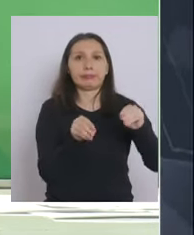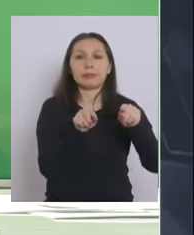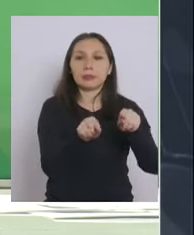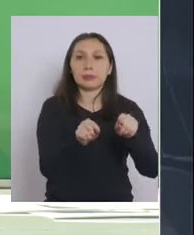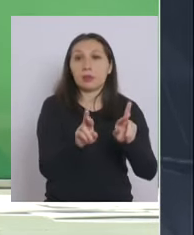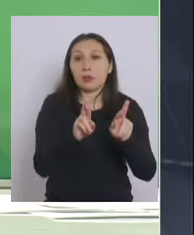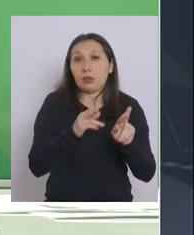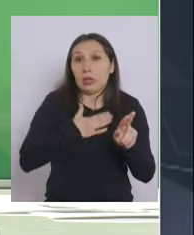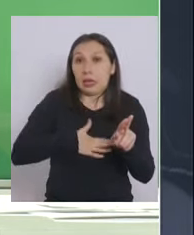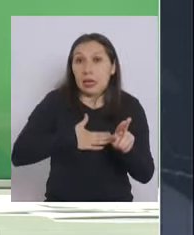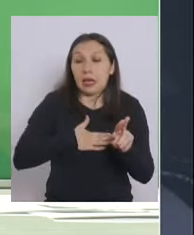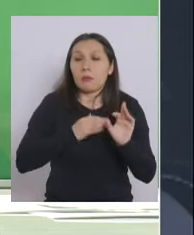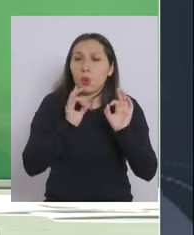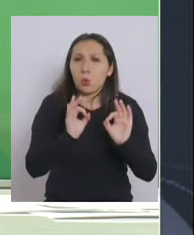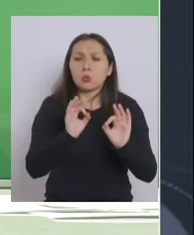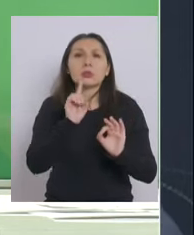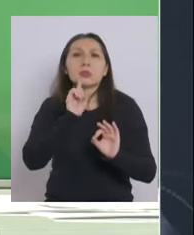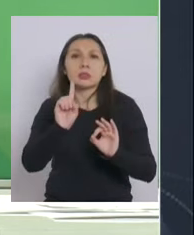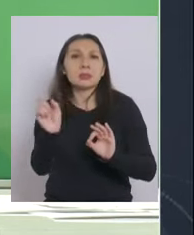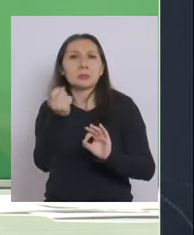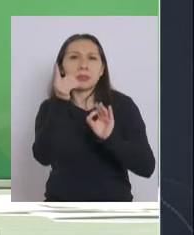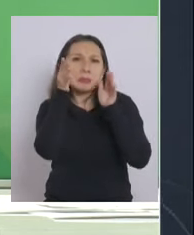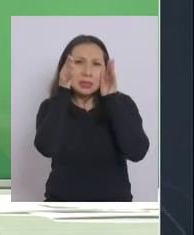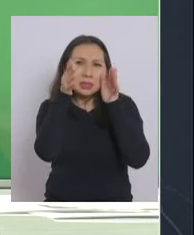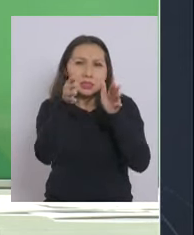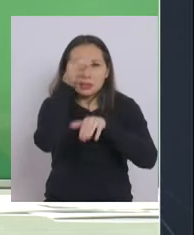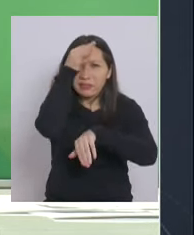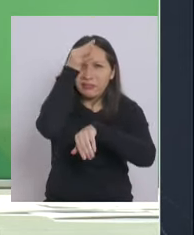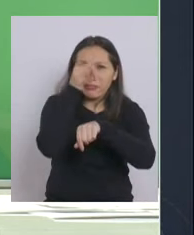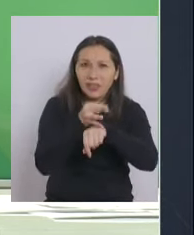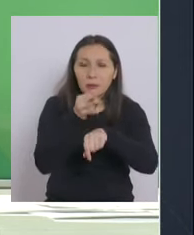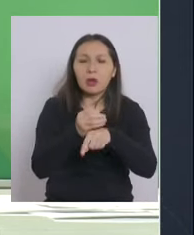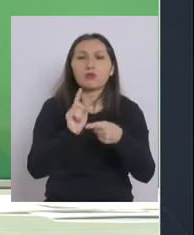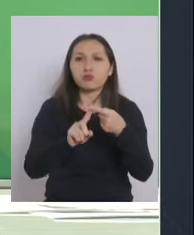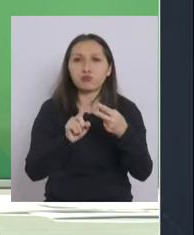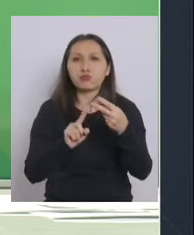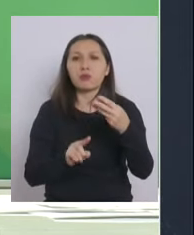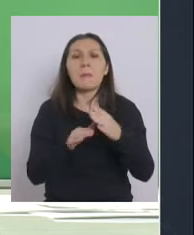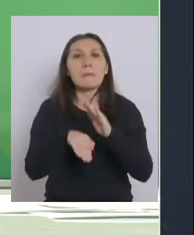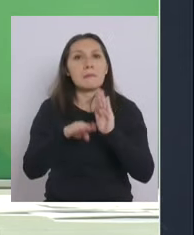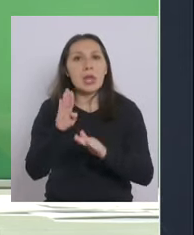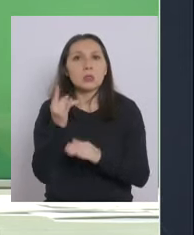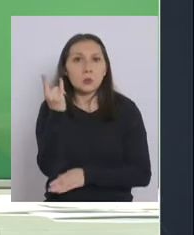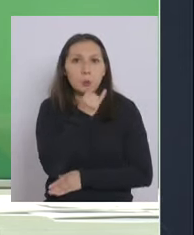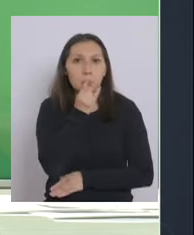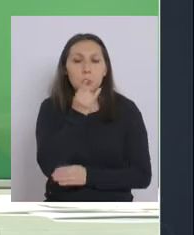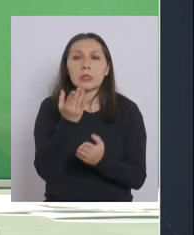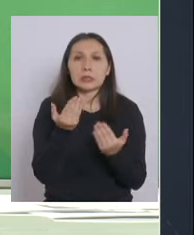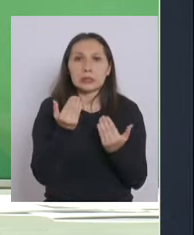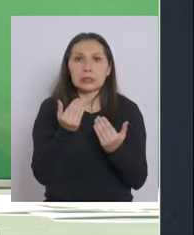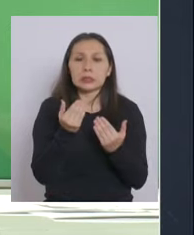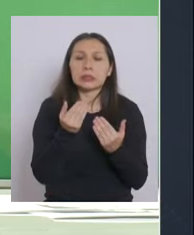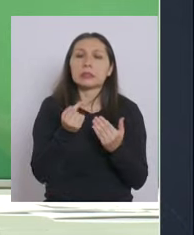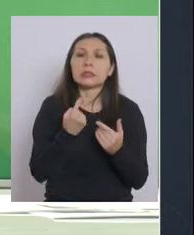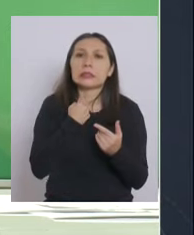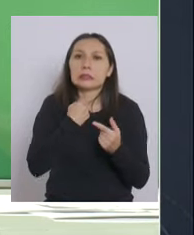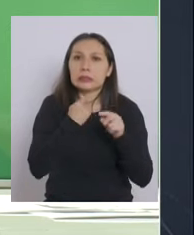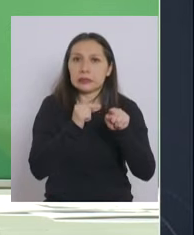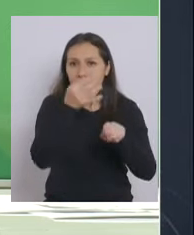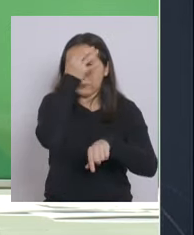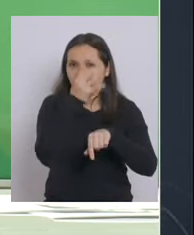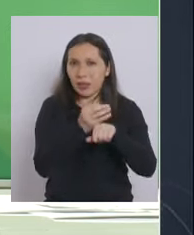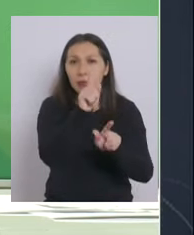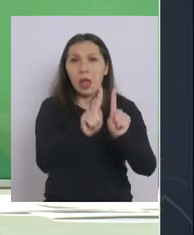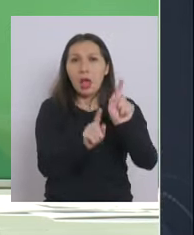esperamos justamente priorizar aquellas patologías que tienen una mayor urgencia que tienen una mayor criticidad y también